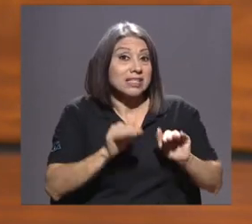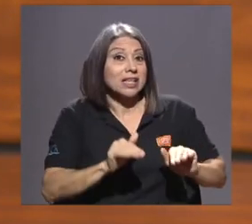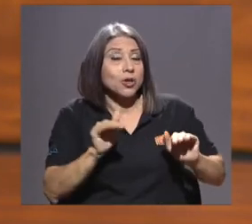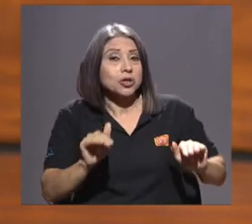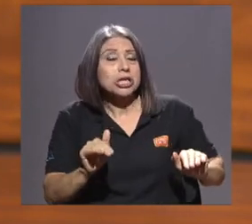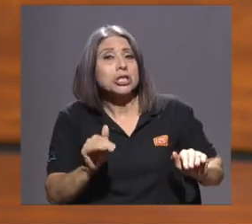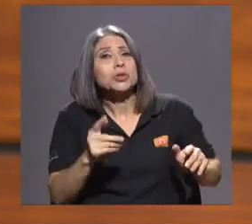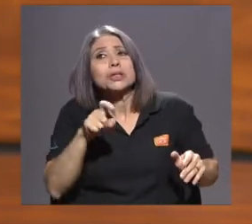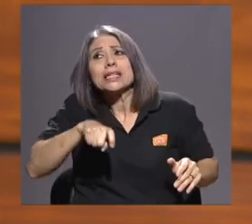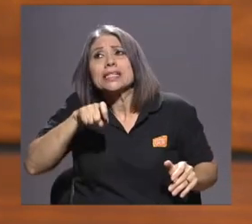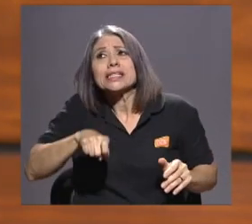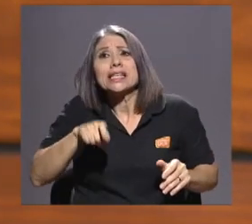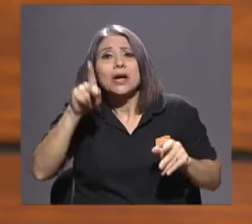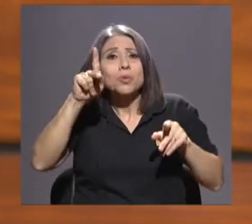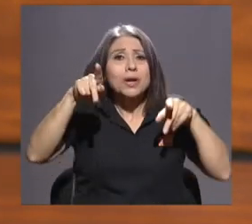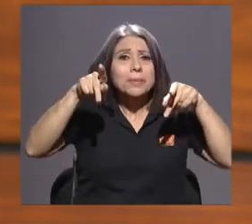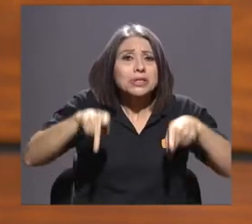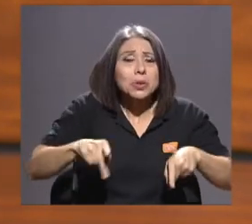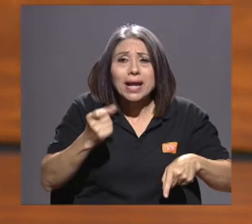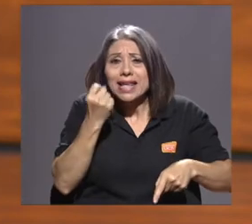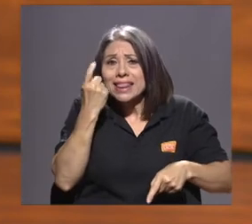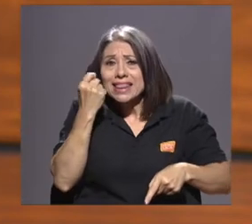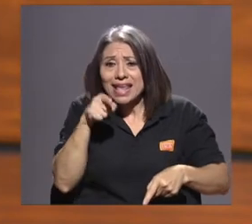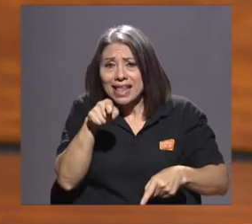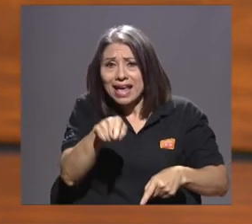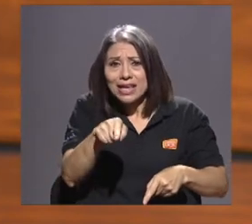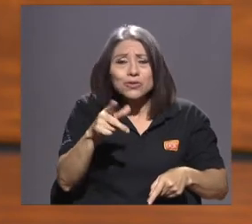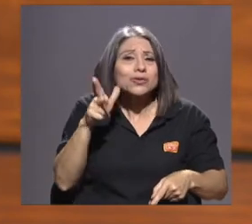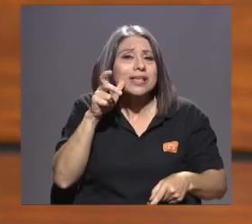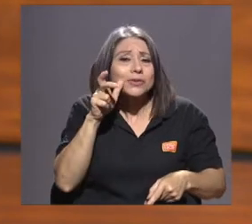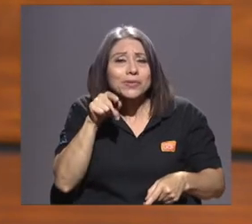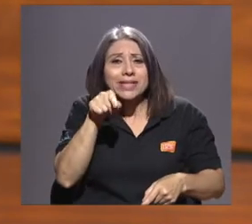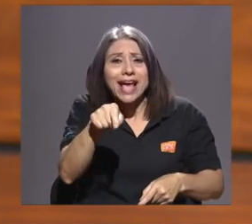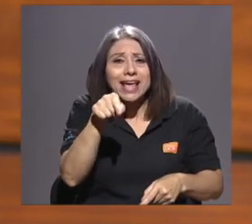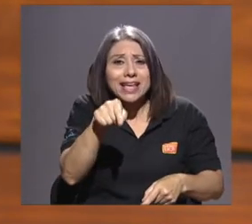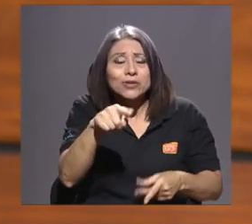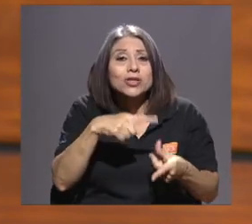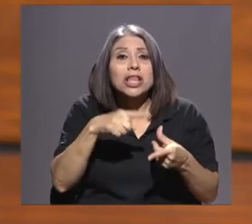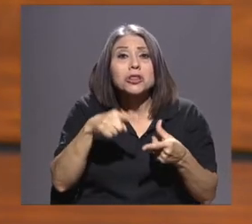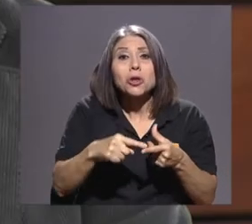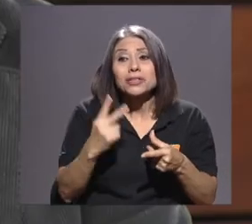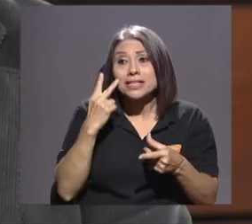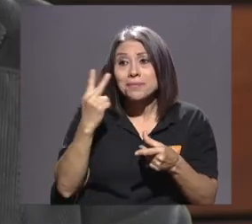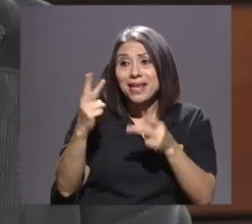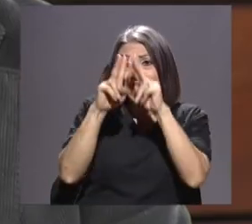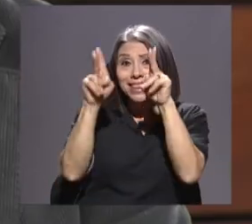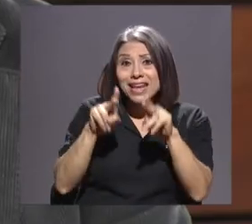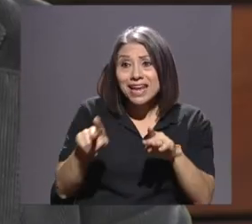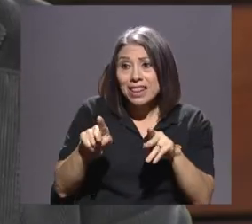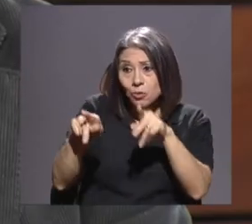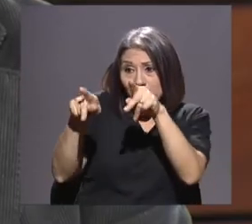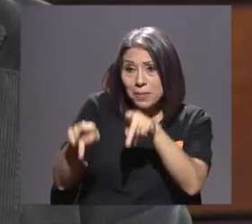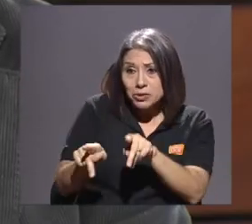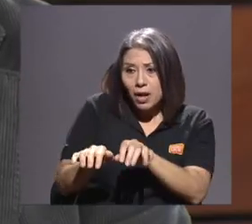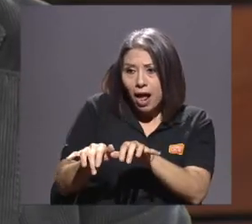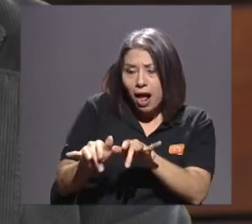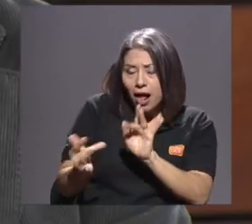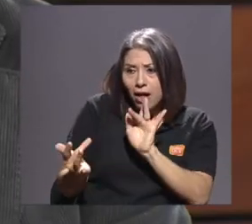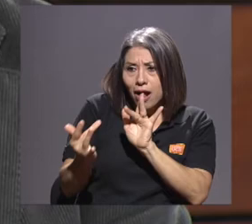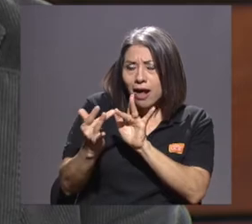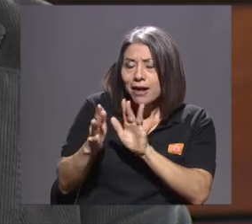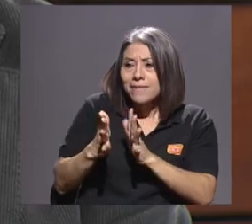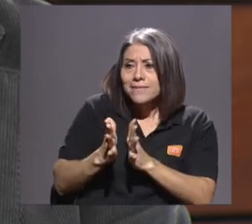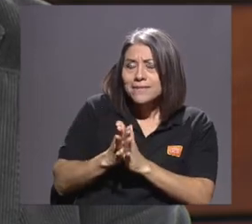les entiende, que les escucha porque no lo tienen en sus hogares, encuentran en esa persona anónima eso. Y entonces esta persona